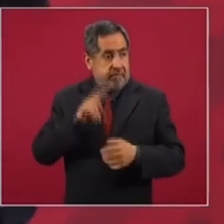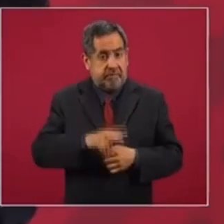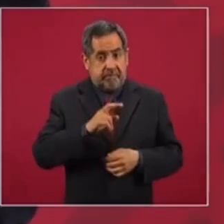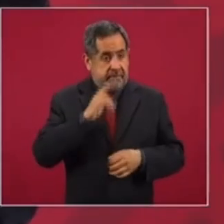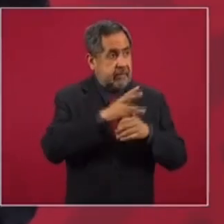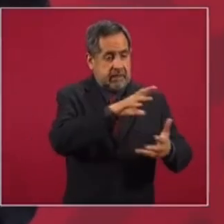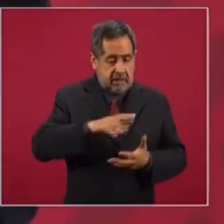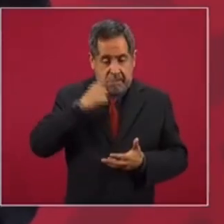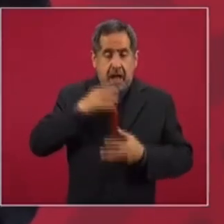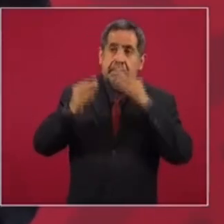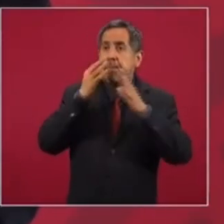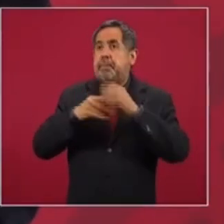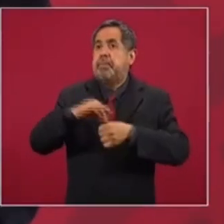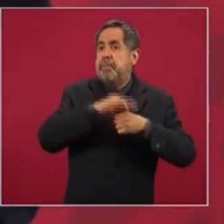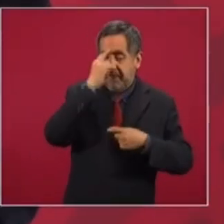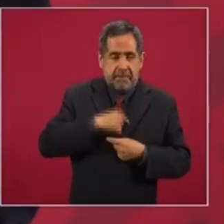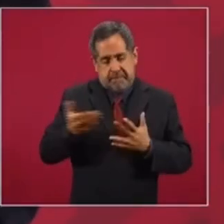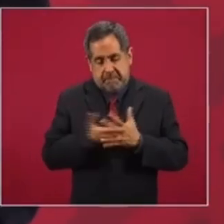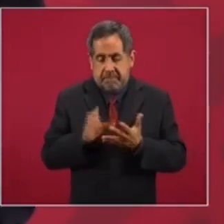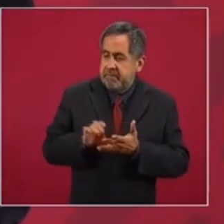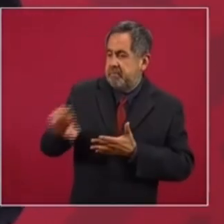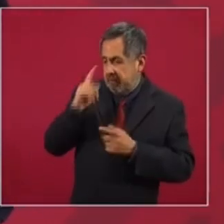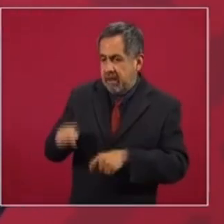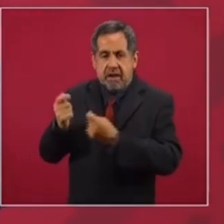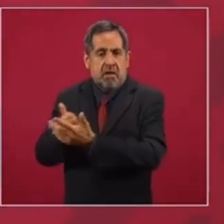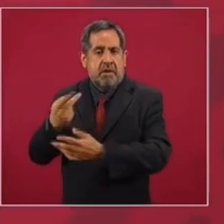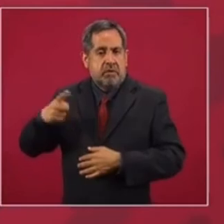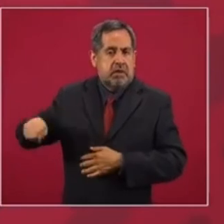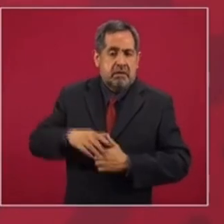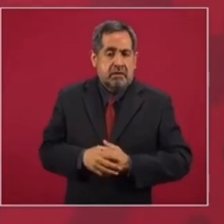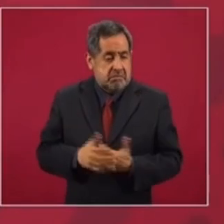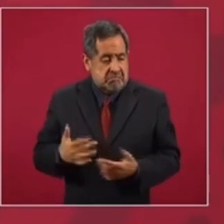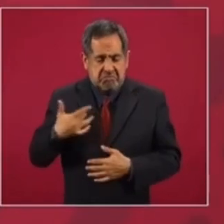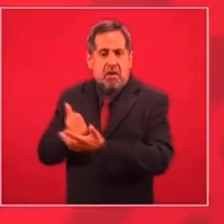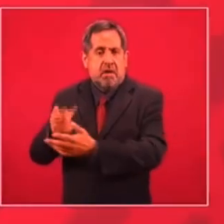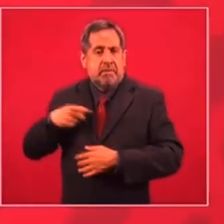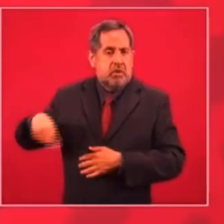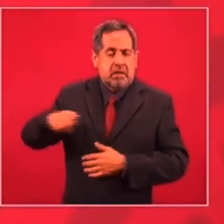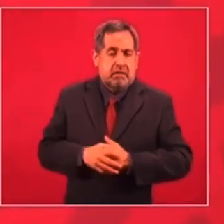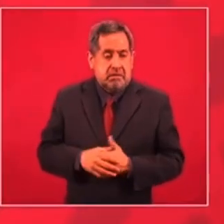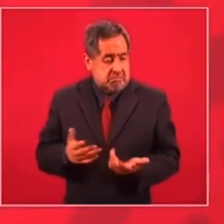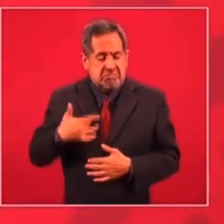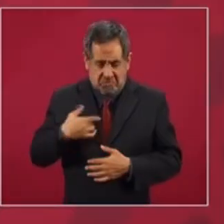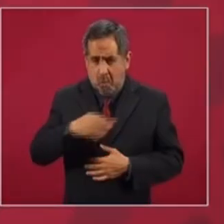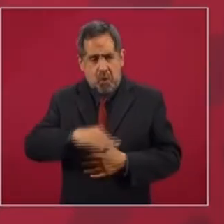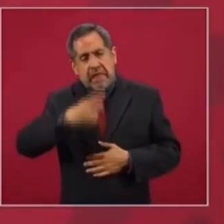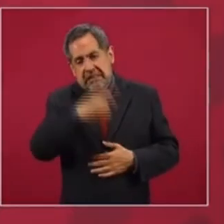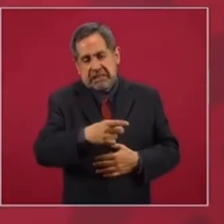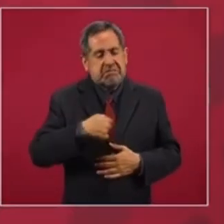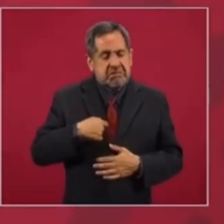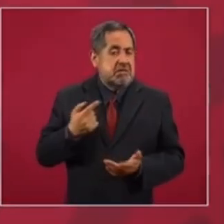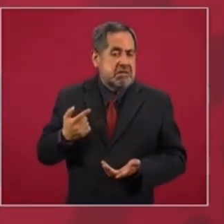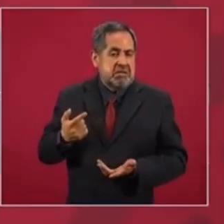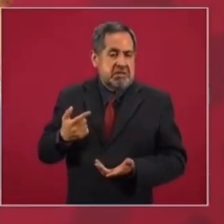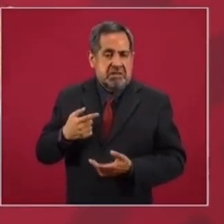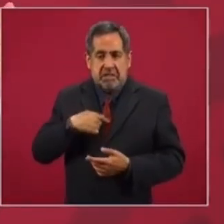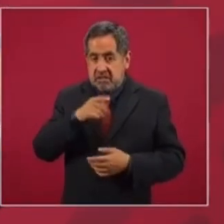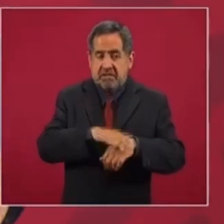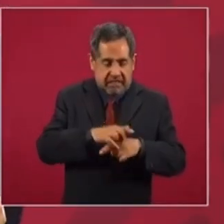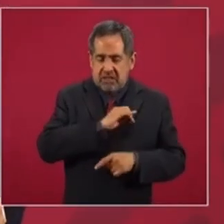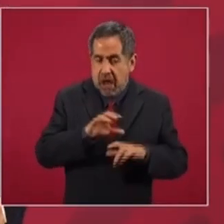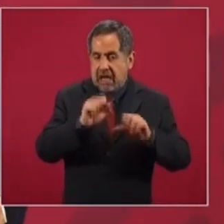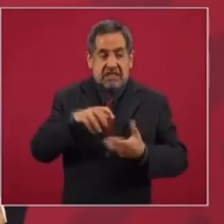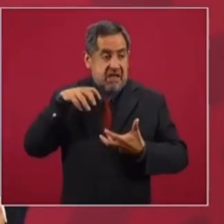correspondía para gastos de campaña. Entonces, considero tener autoridad Morán, considero tener autoridad Morán, como para decir, si